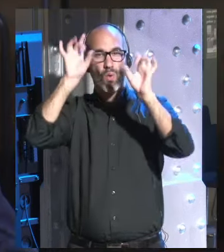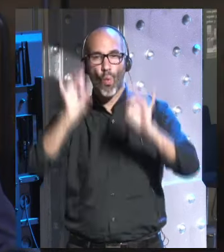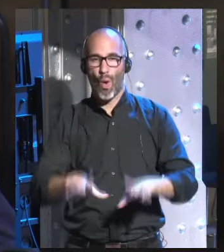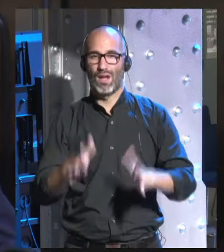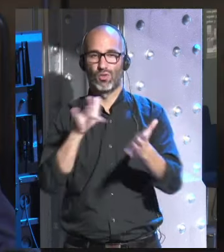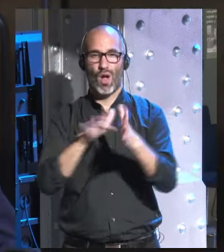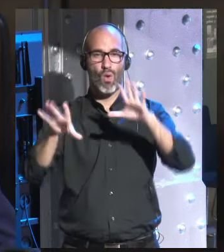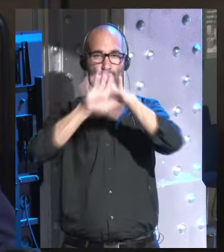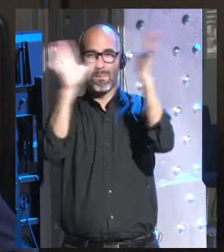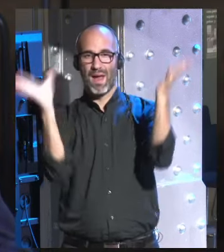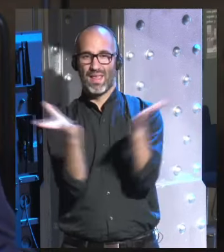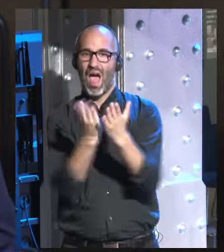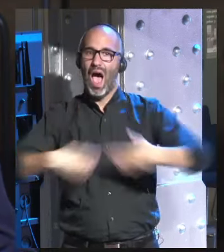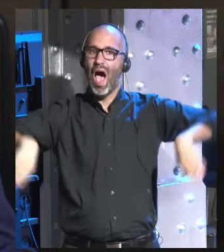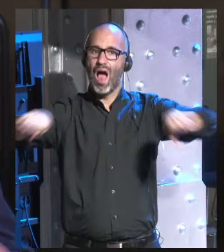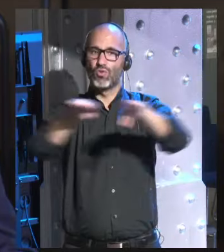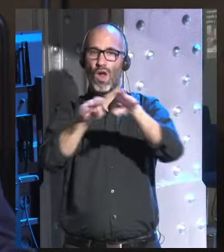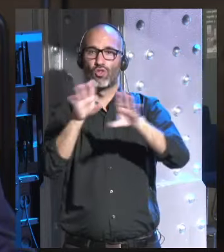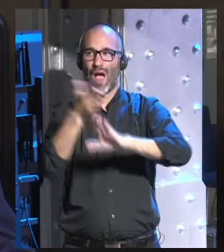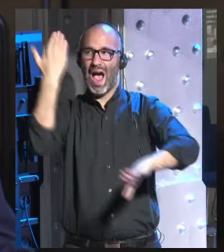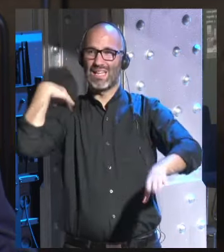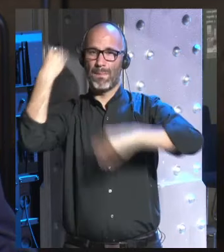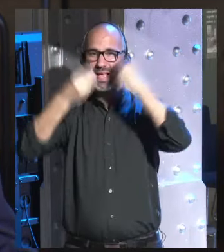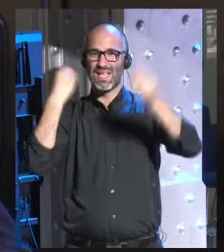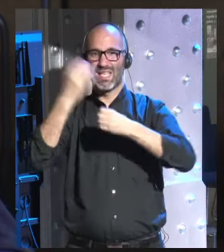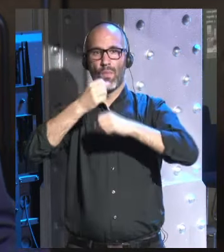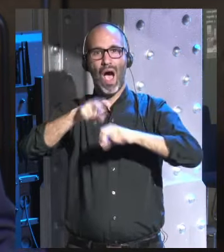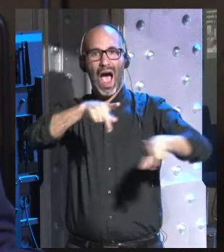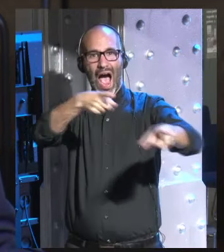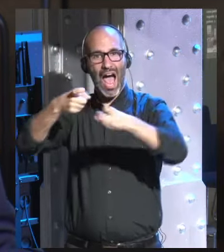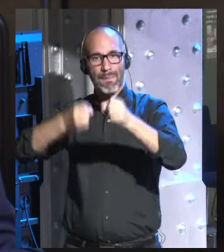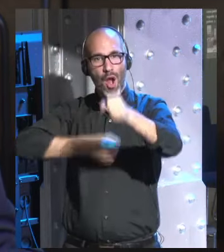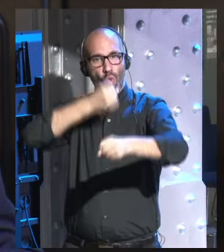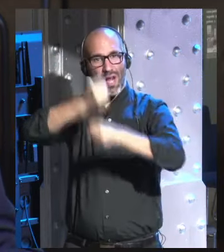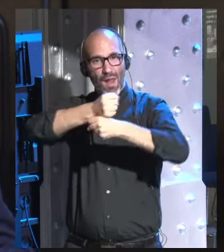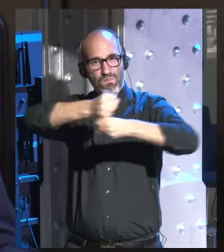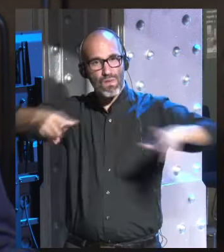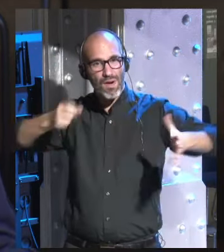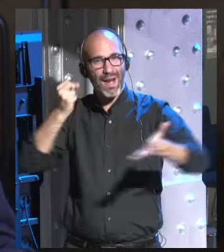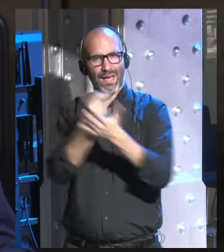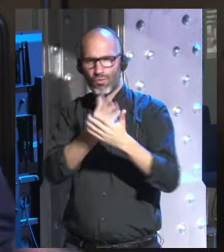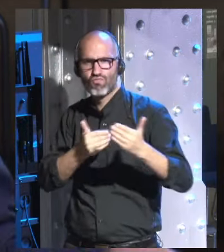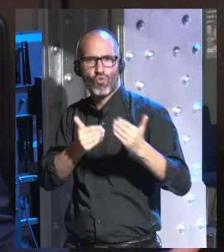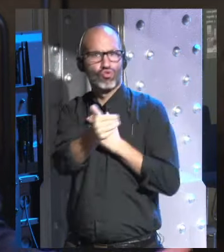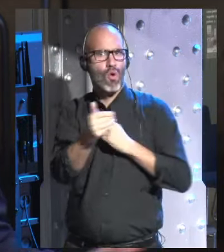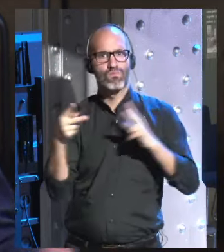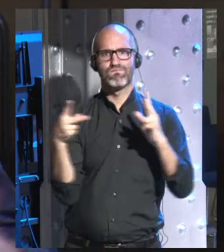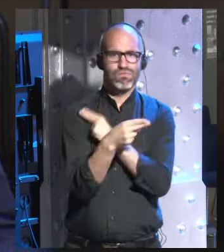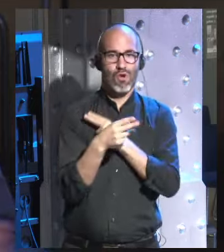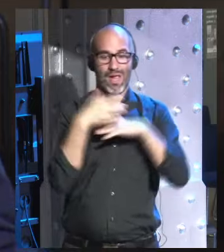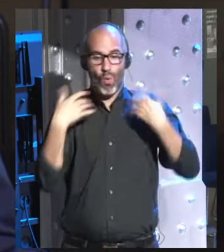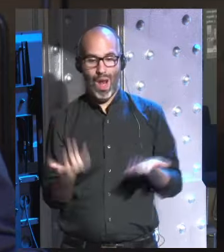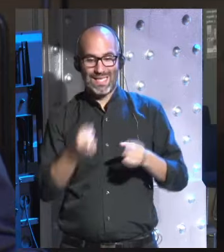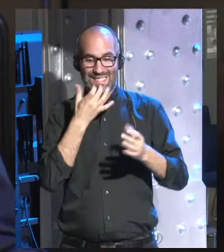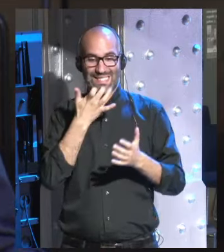capaz de estar a la altura del reto de las armas nucleares también seremos capaces de estar a la altura de los nuevos retos que